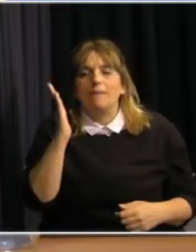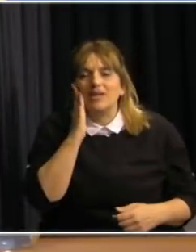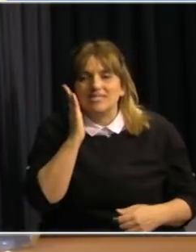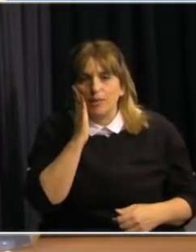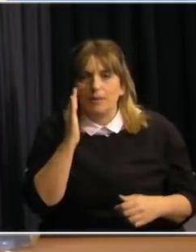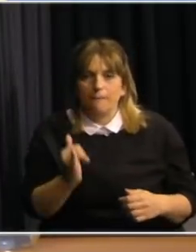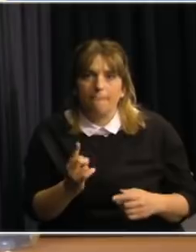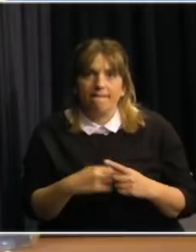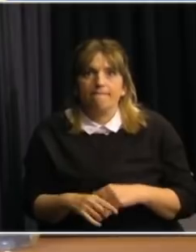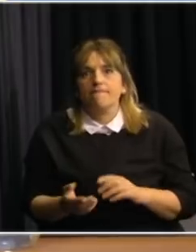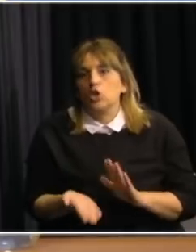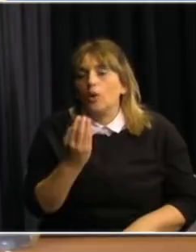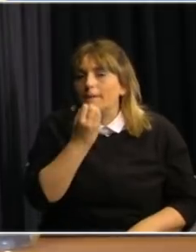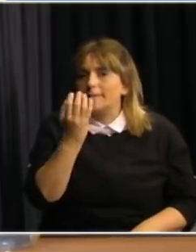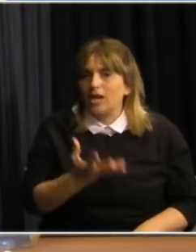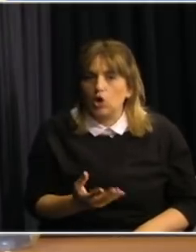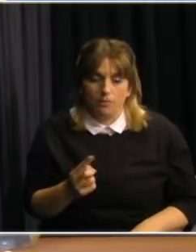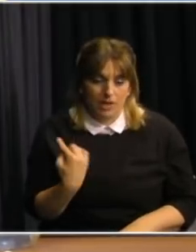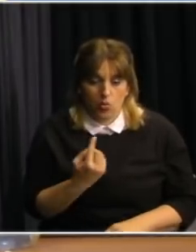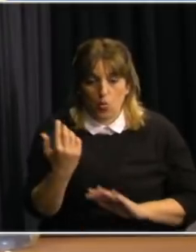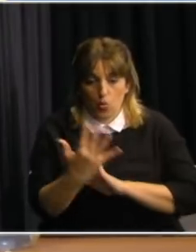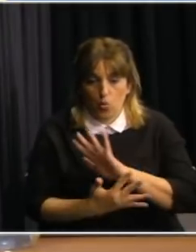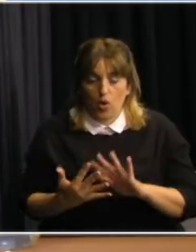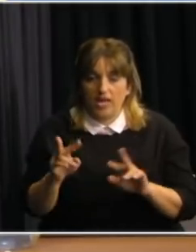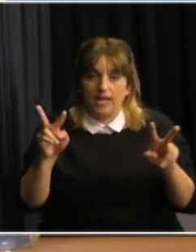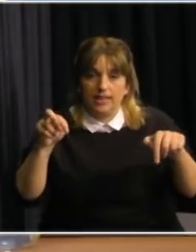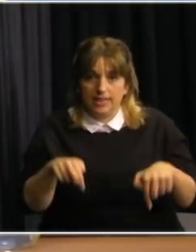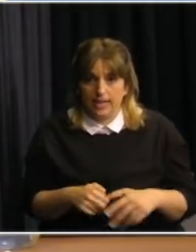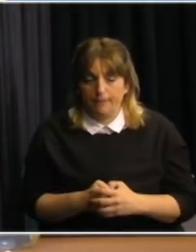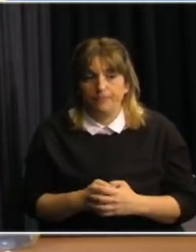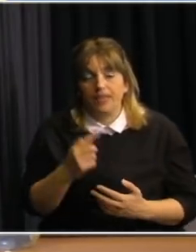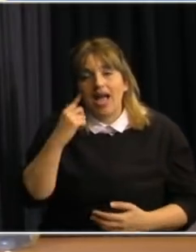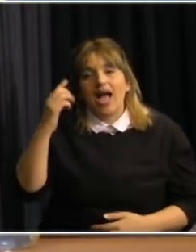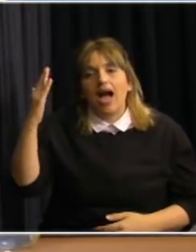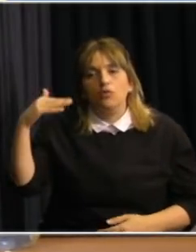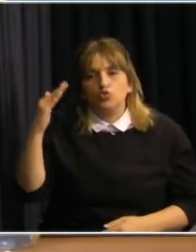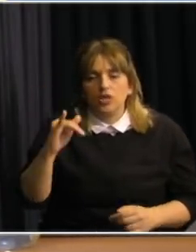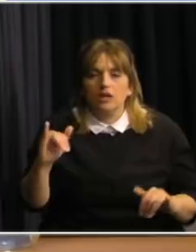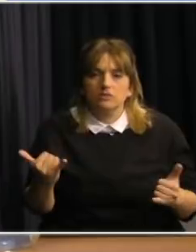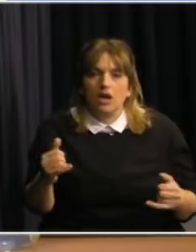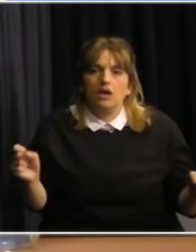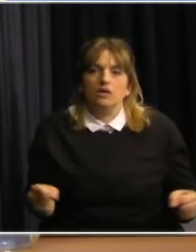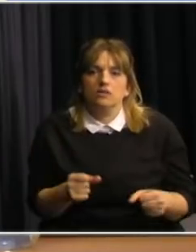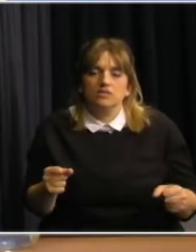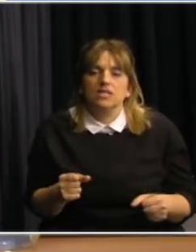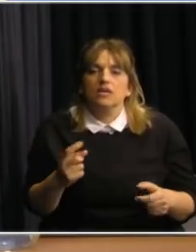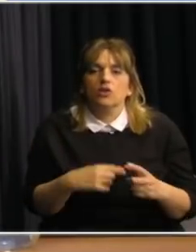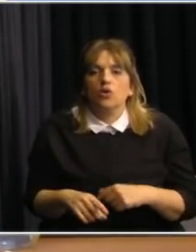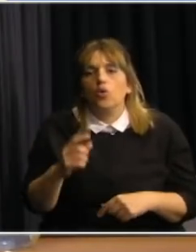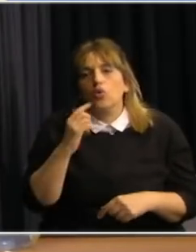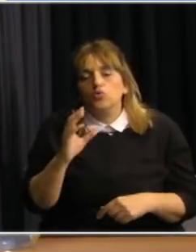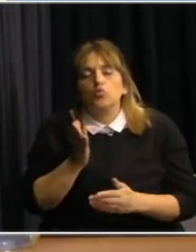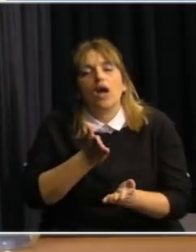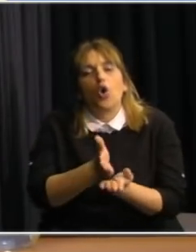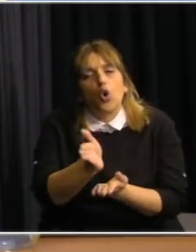el camino más conveniente para nuestro país en este tema. Las autoridades han optado por unirse a COVAX, que es una